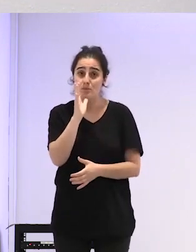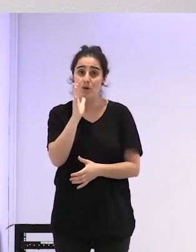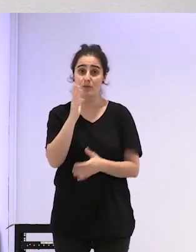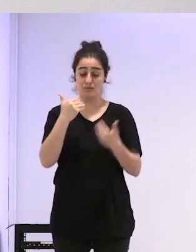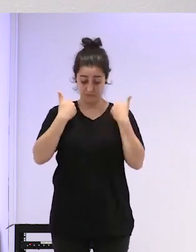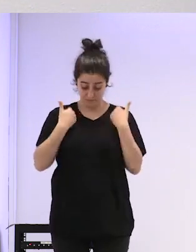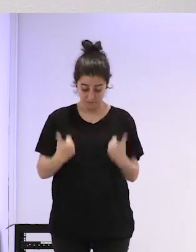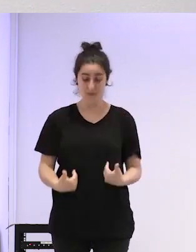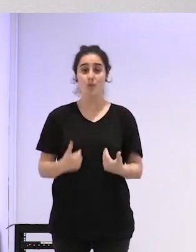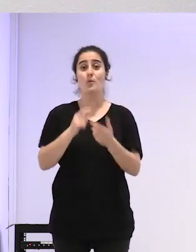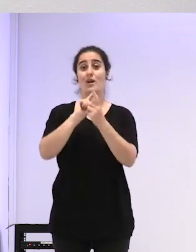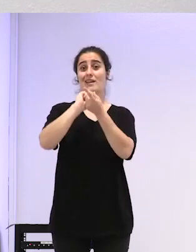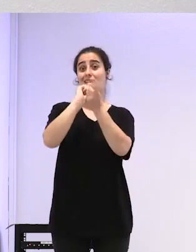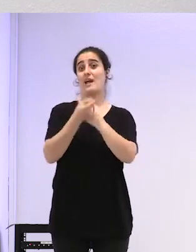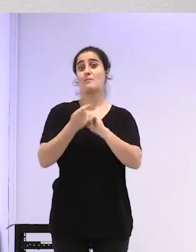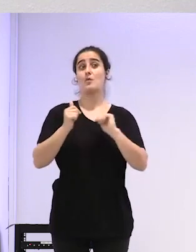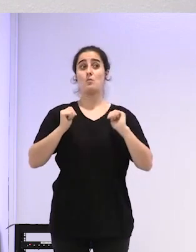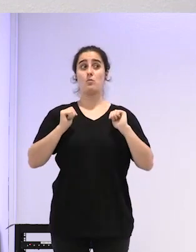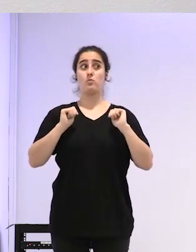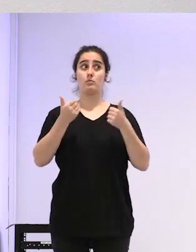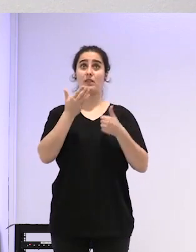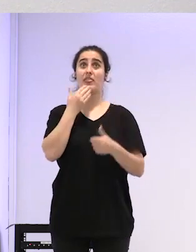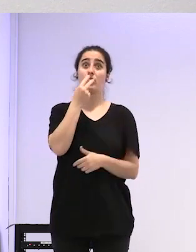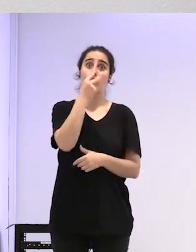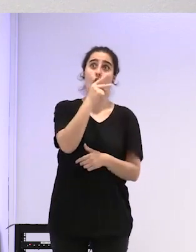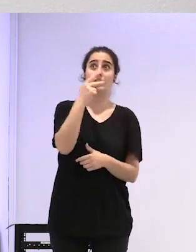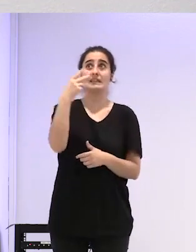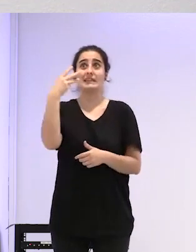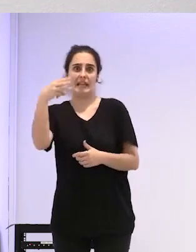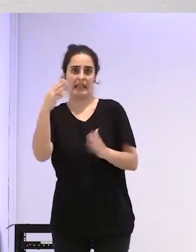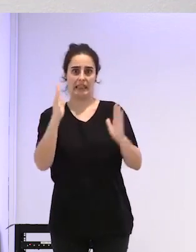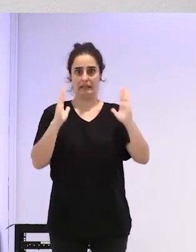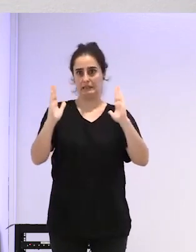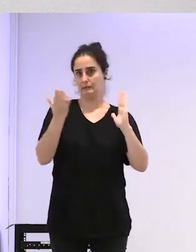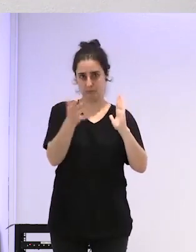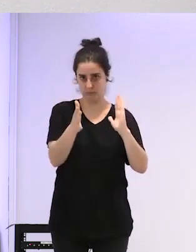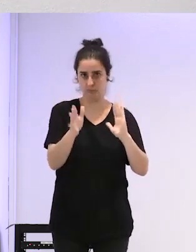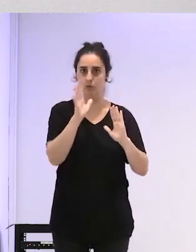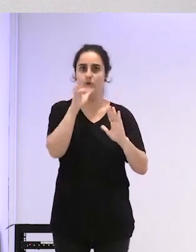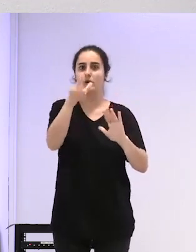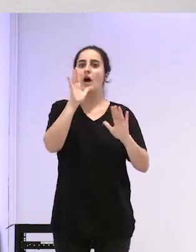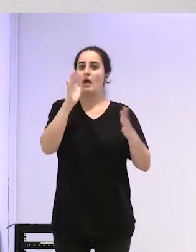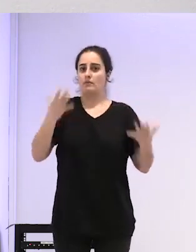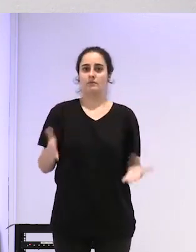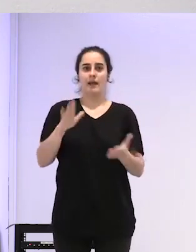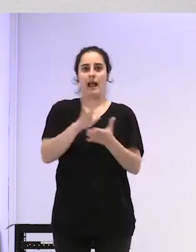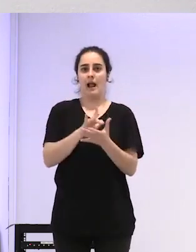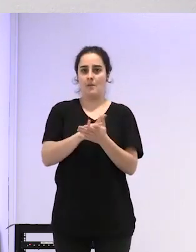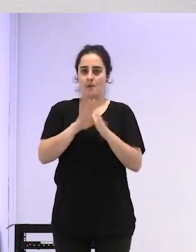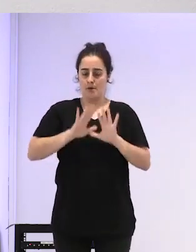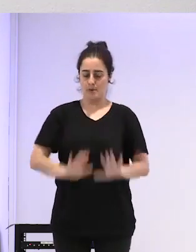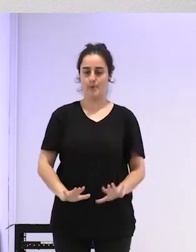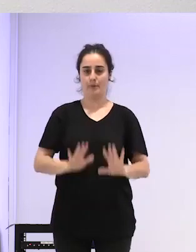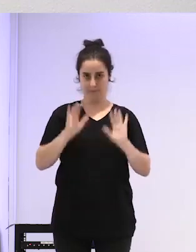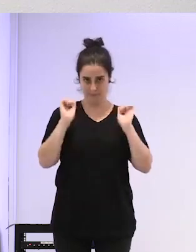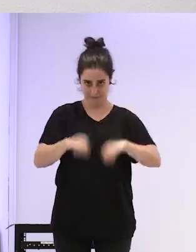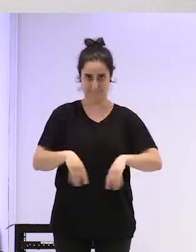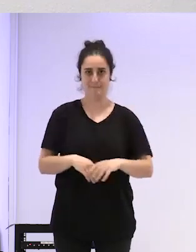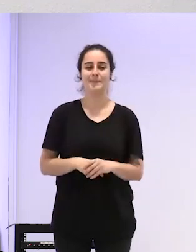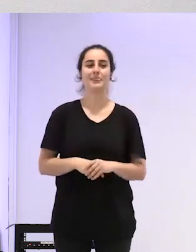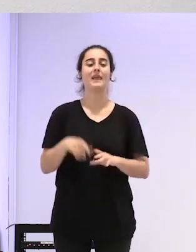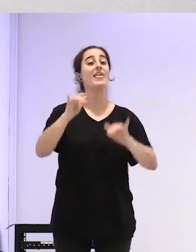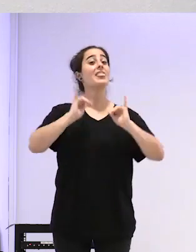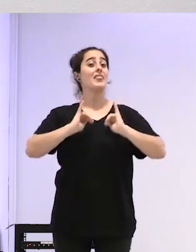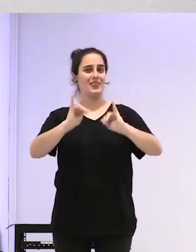corporales probablemente empiecen entre los doce y trece años o sea que de momento calma calma ¿vale? y